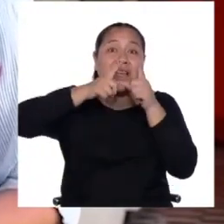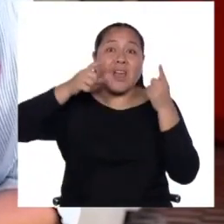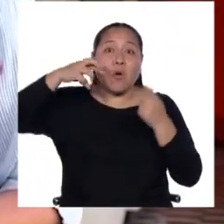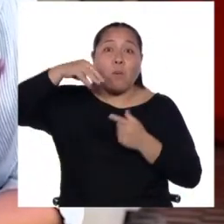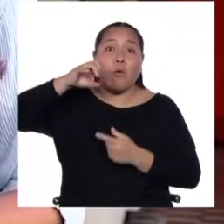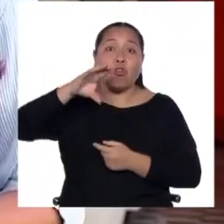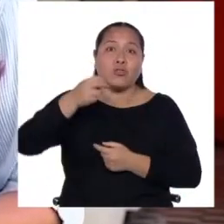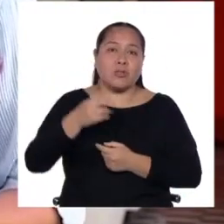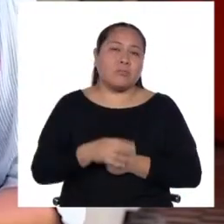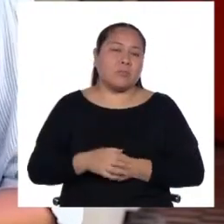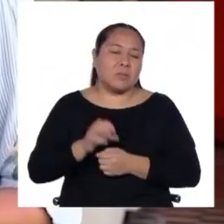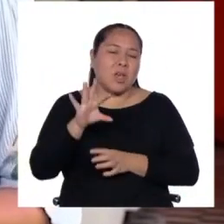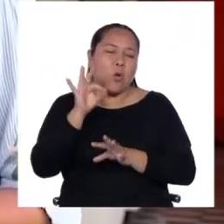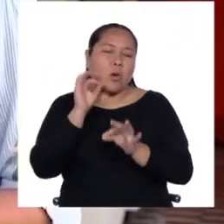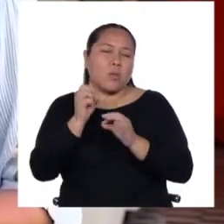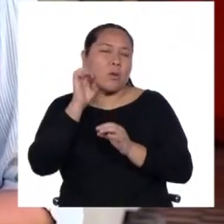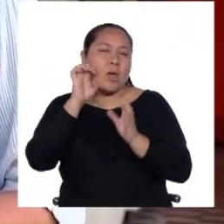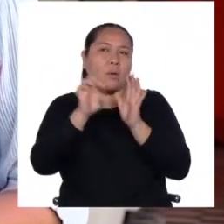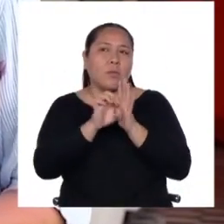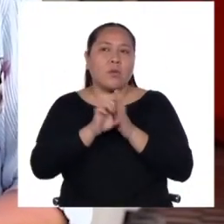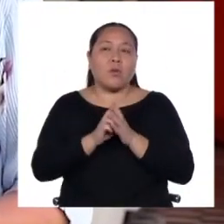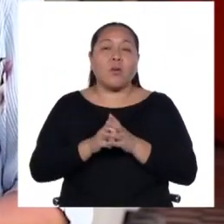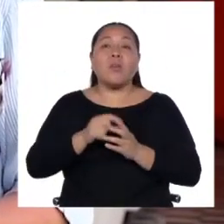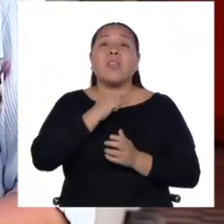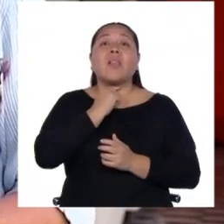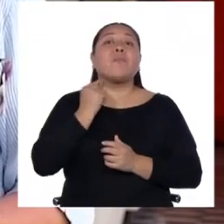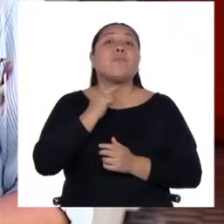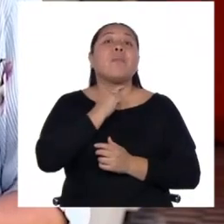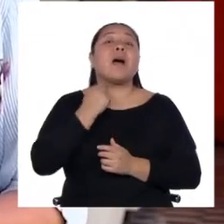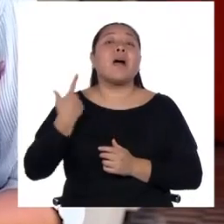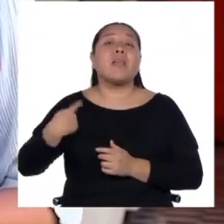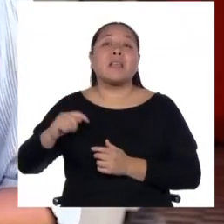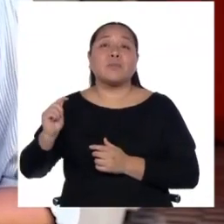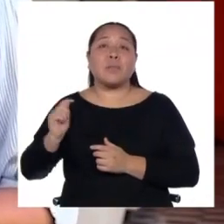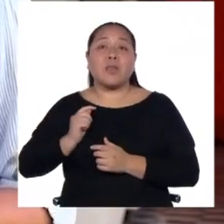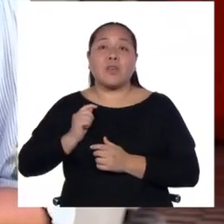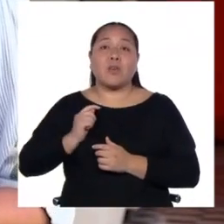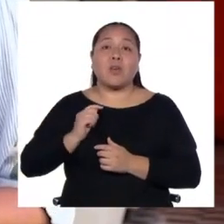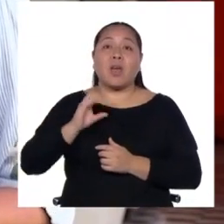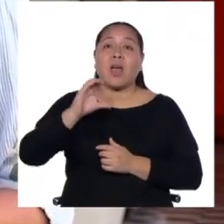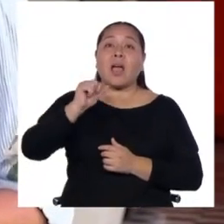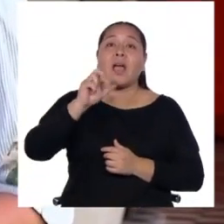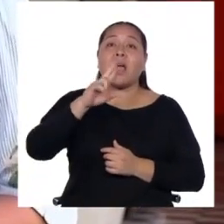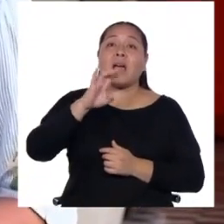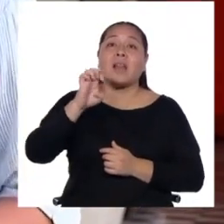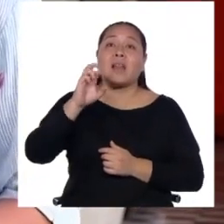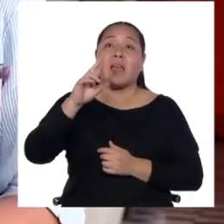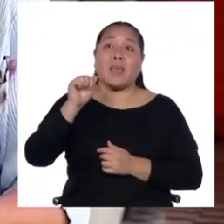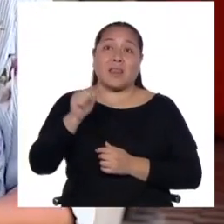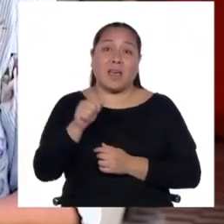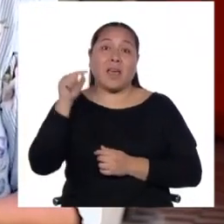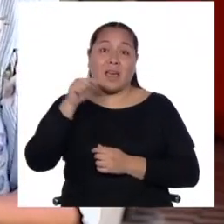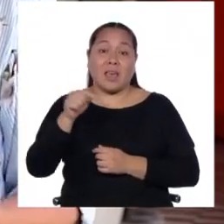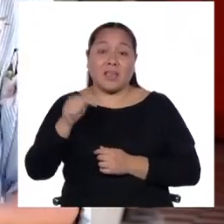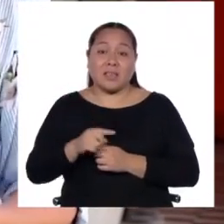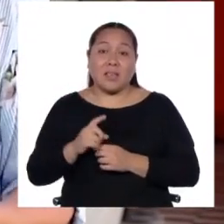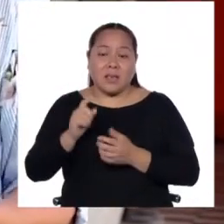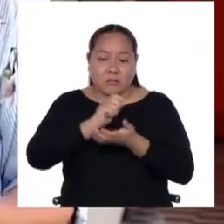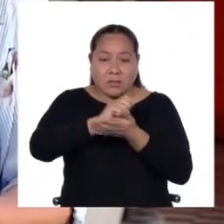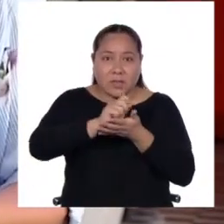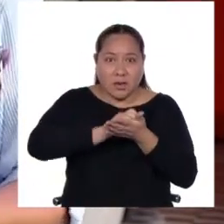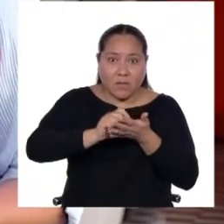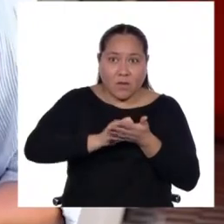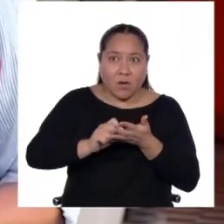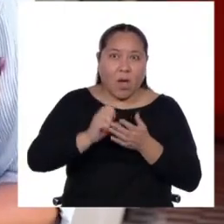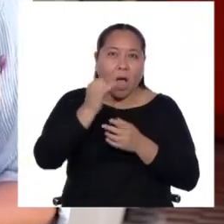algunos textos, como por ejemplo, el escrito por el padre español Fernando de la Carrera, vicario de Reque, y también